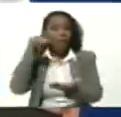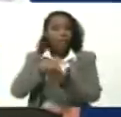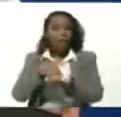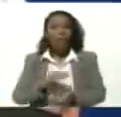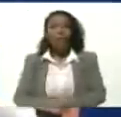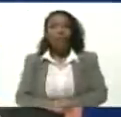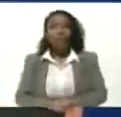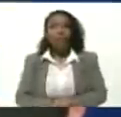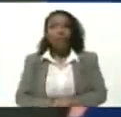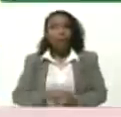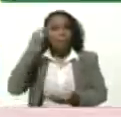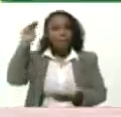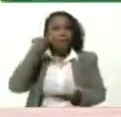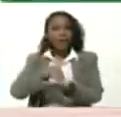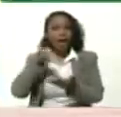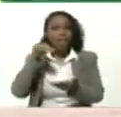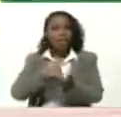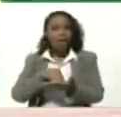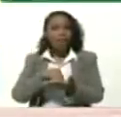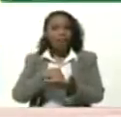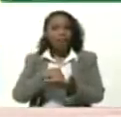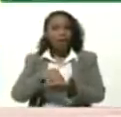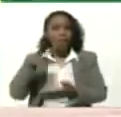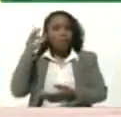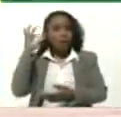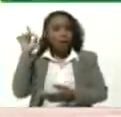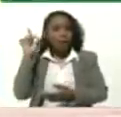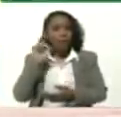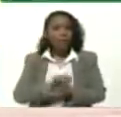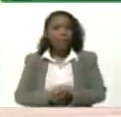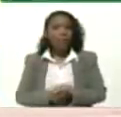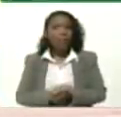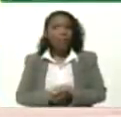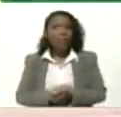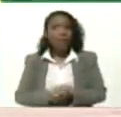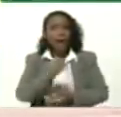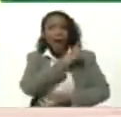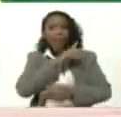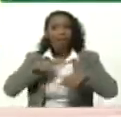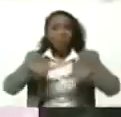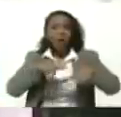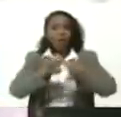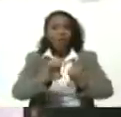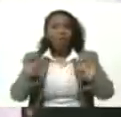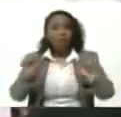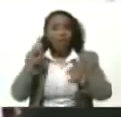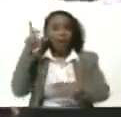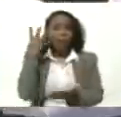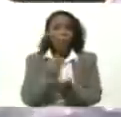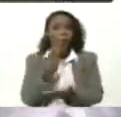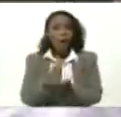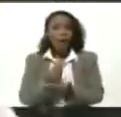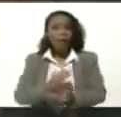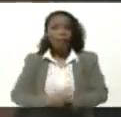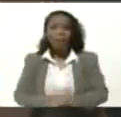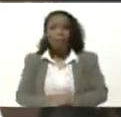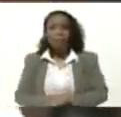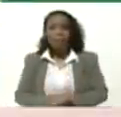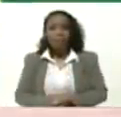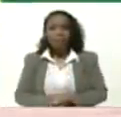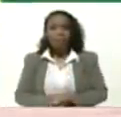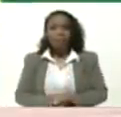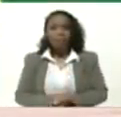Miranda Carolina Estaba Jefa de la zona Educativa De Monagas Carolina